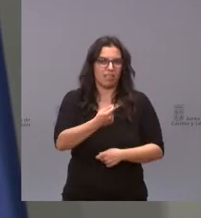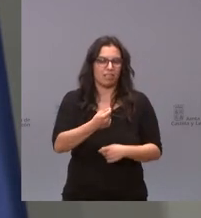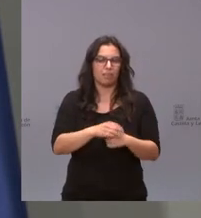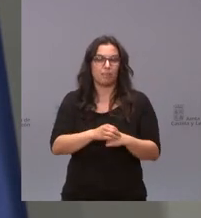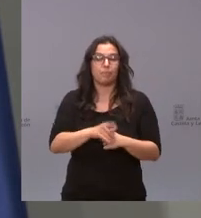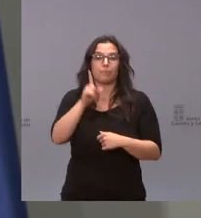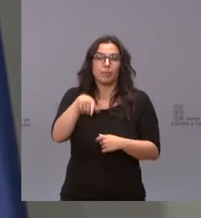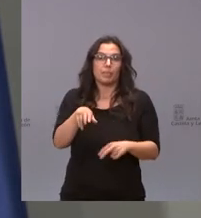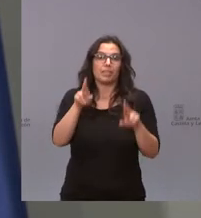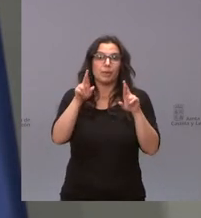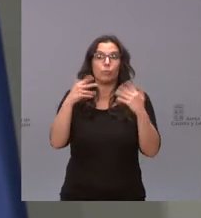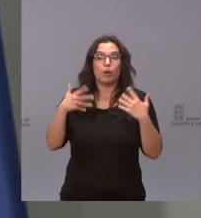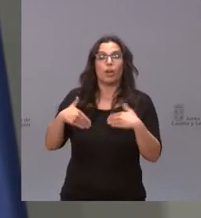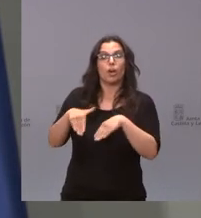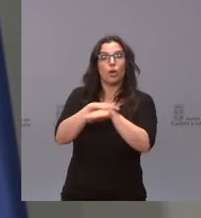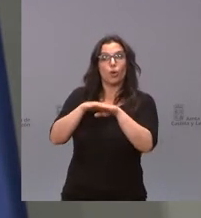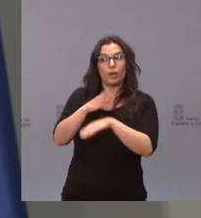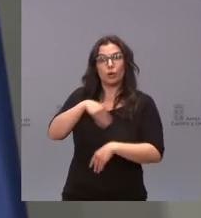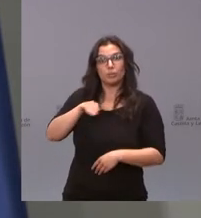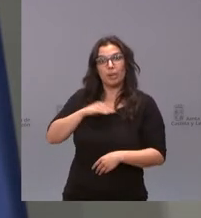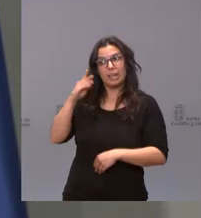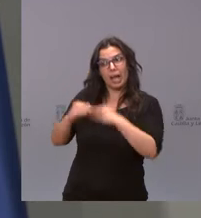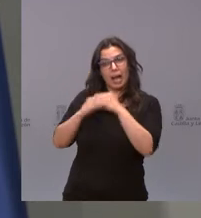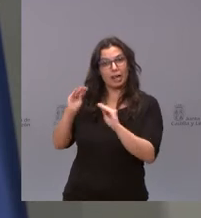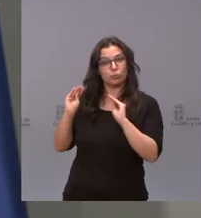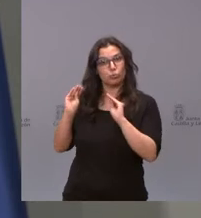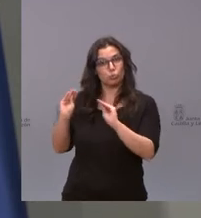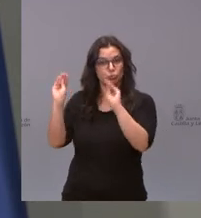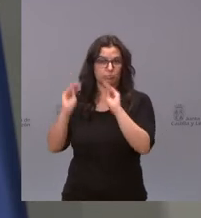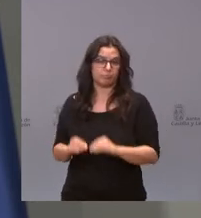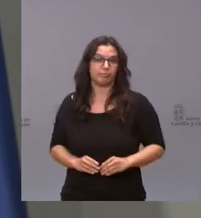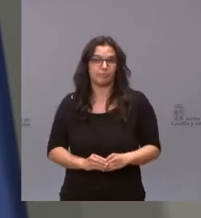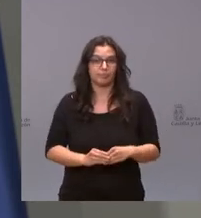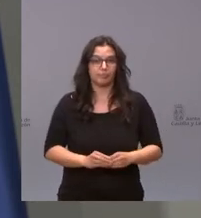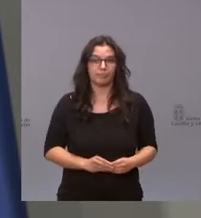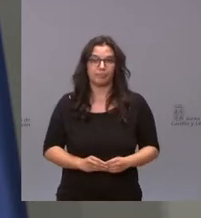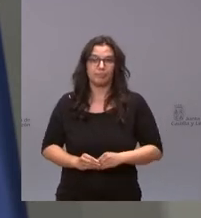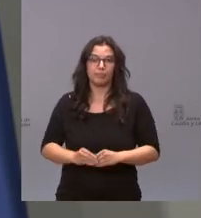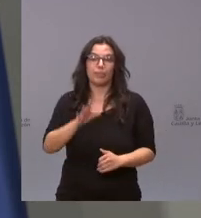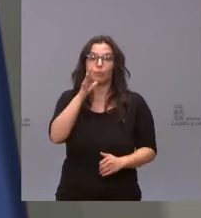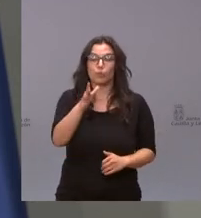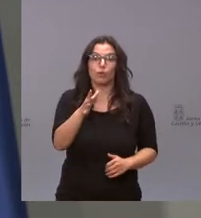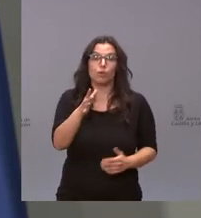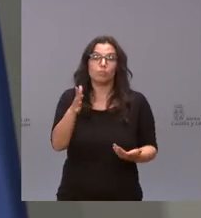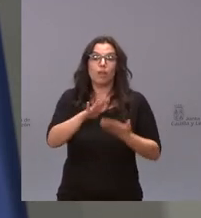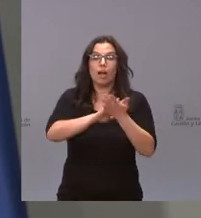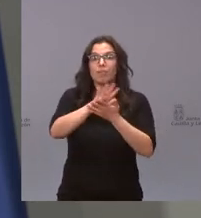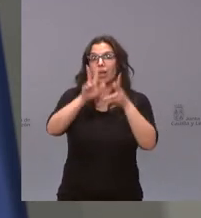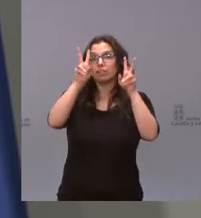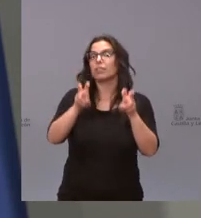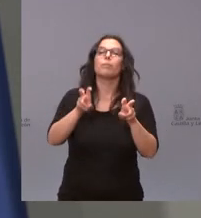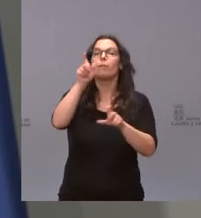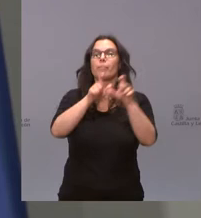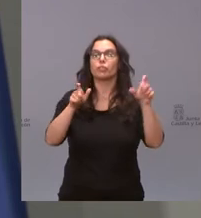insisto es que el gobierno haga su parte porque aquí hablar del reto demográfico y